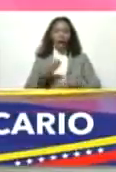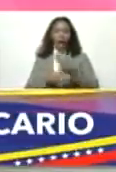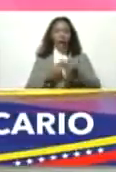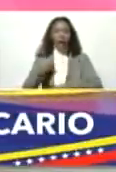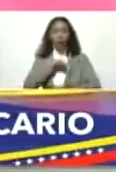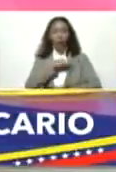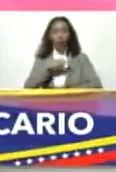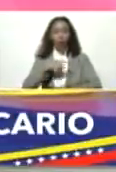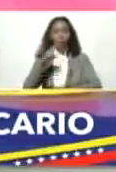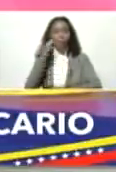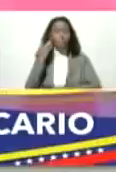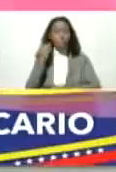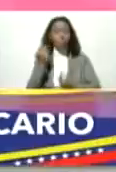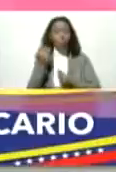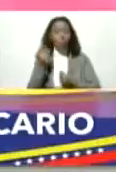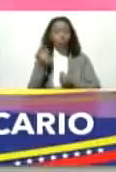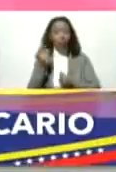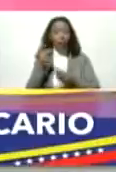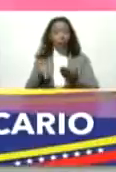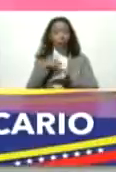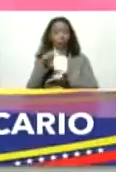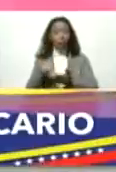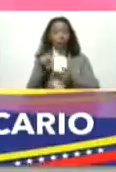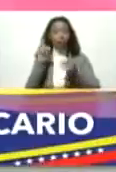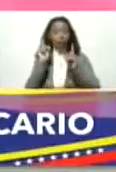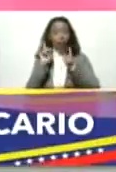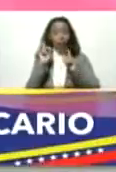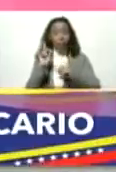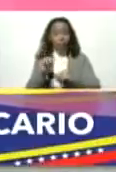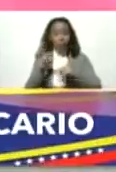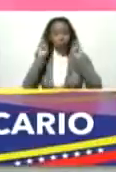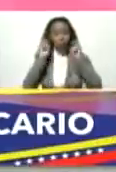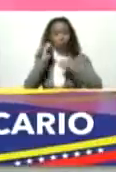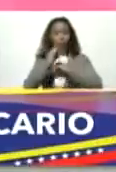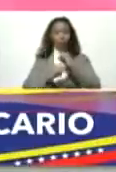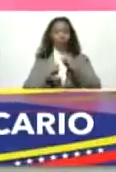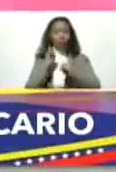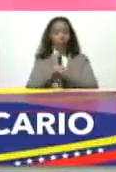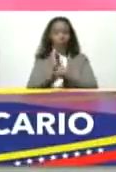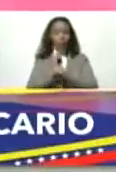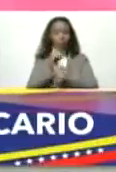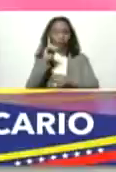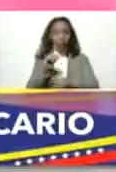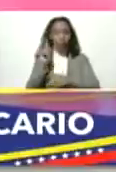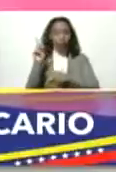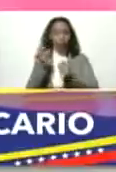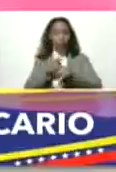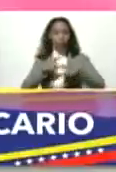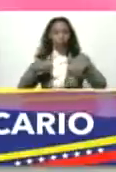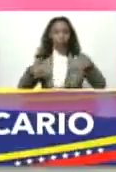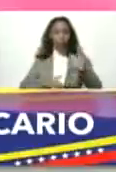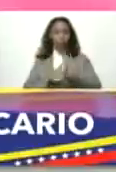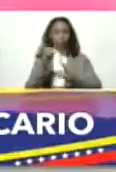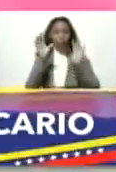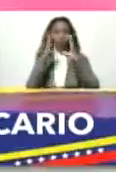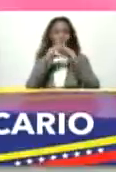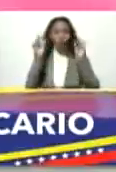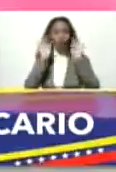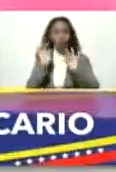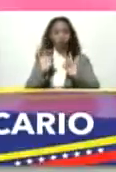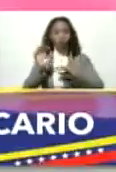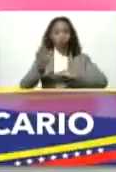nacional y también los medios digitales. Ahí Venezuela ha ido incrementando el desarrollo de todos los mecanismos